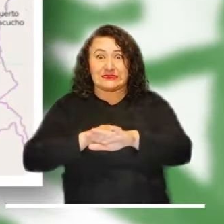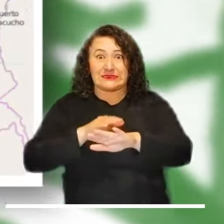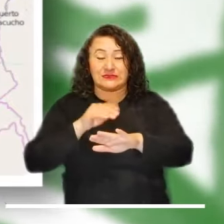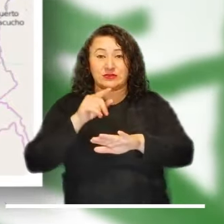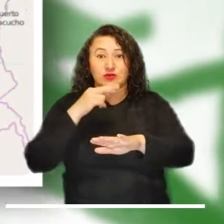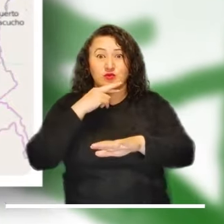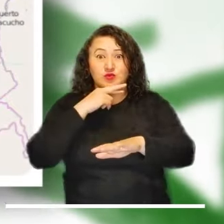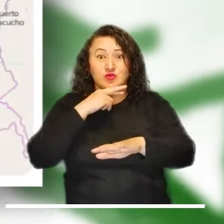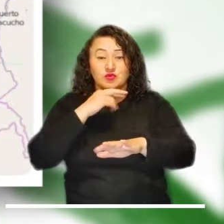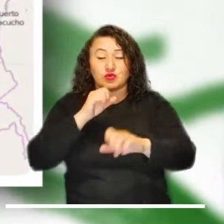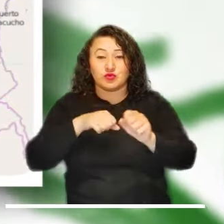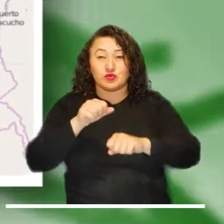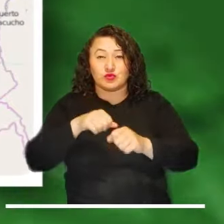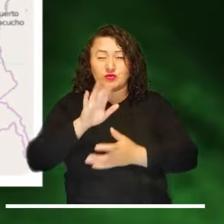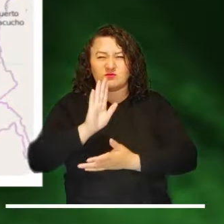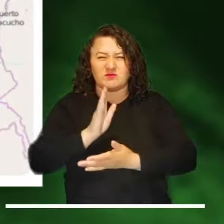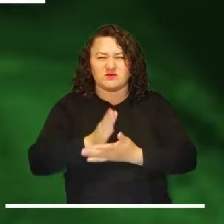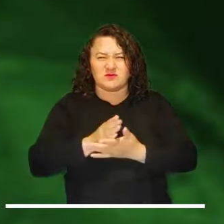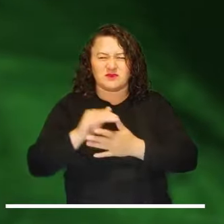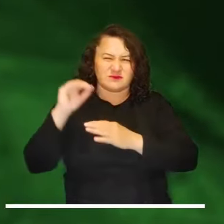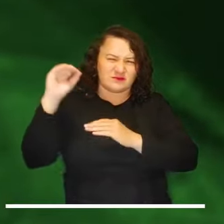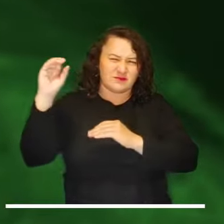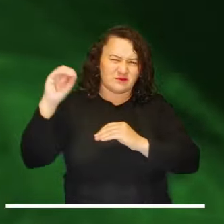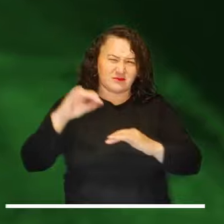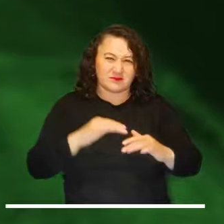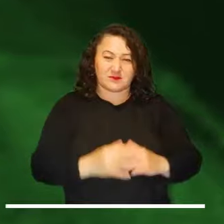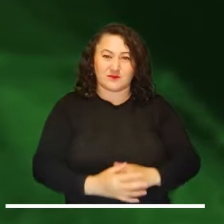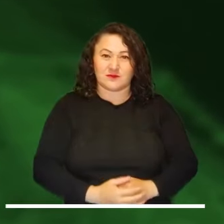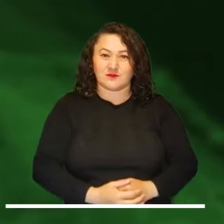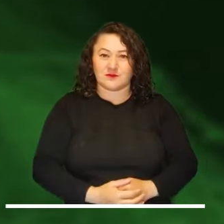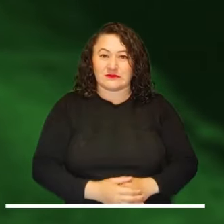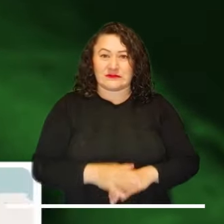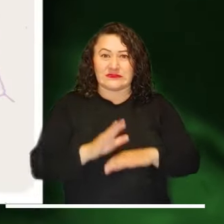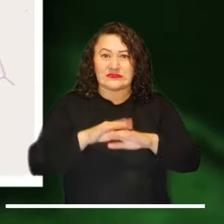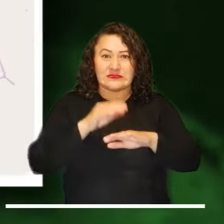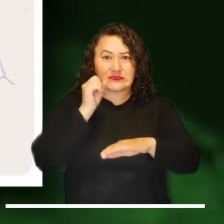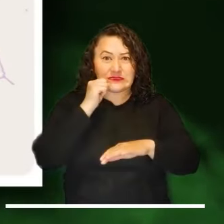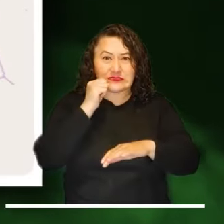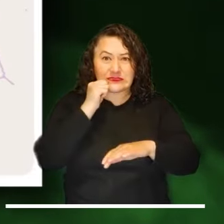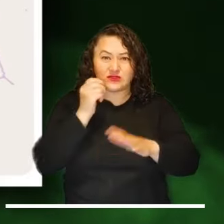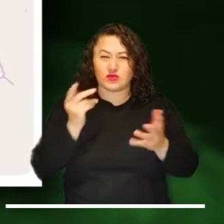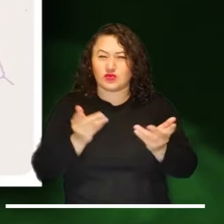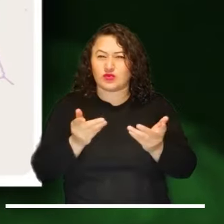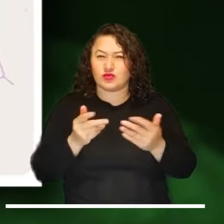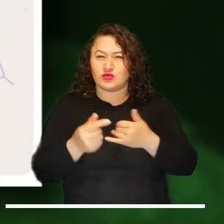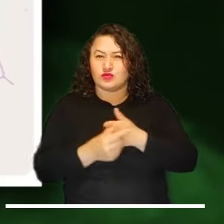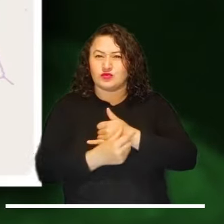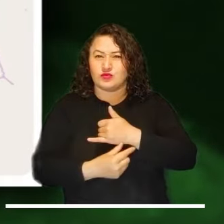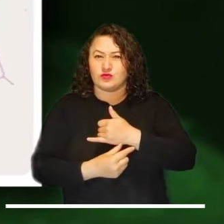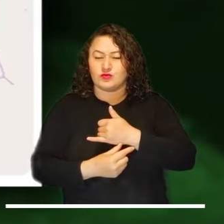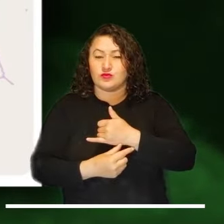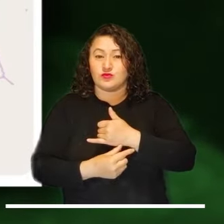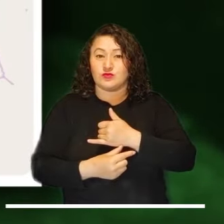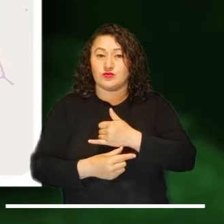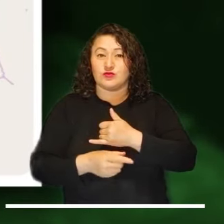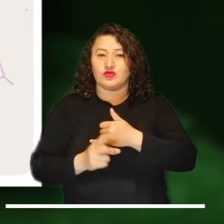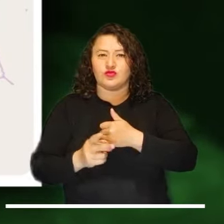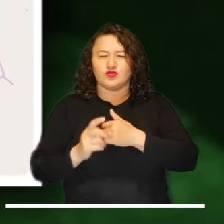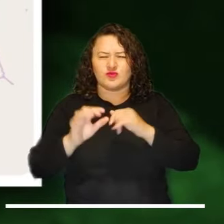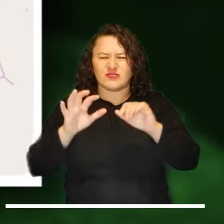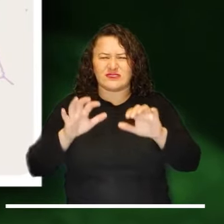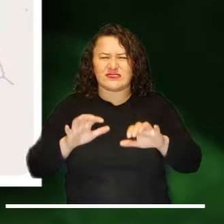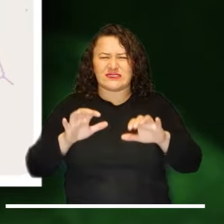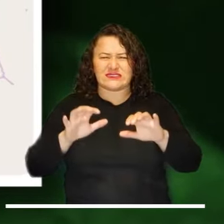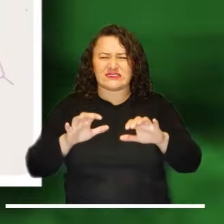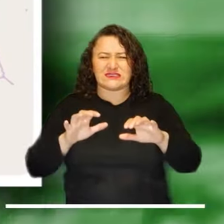Andes, la Orinoquía y Putumayo permanece activa la alerta roja por alta posibilidad de deslizamientos. Alerta